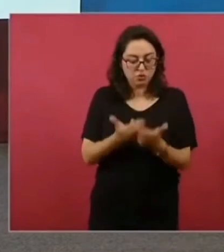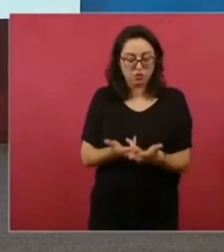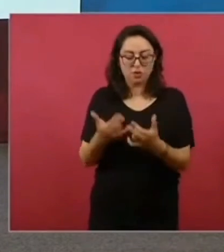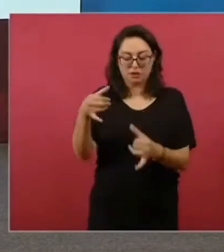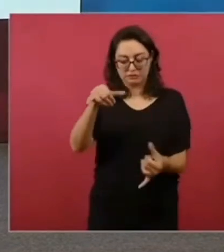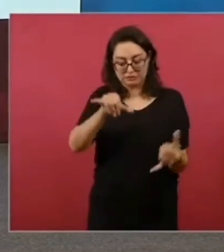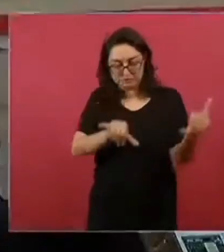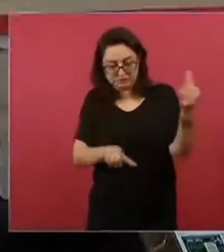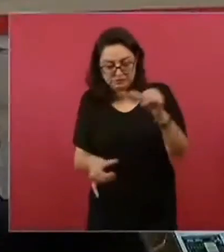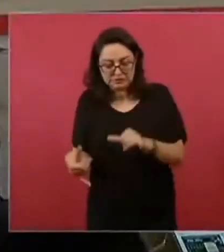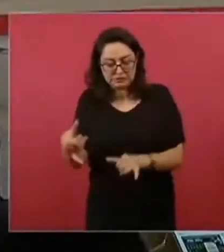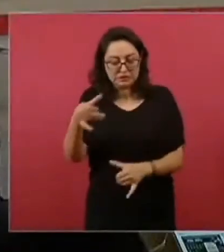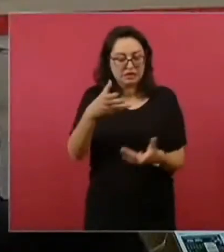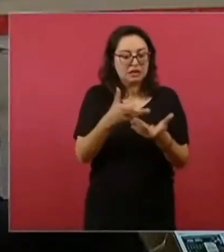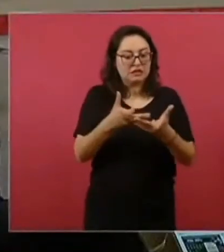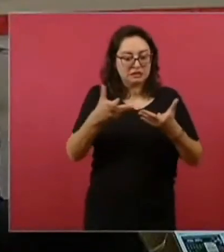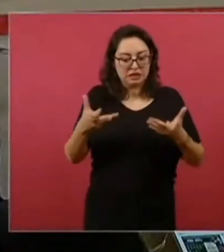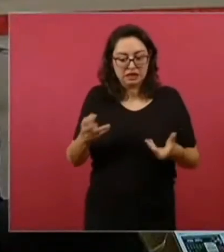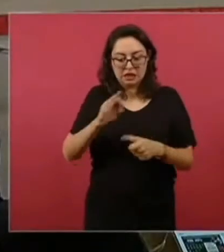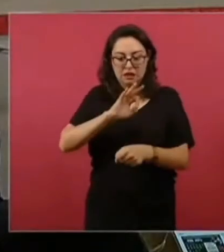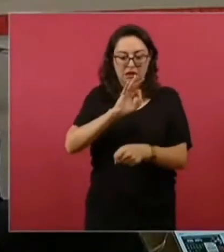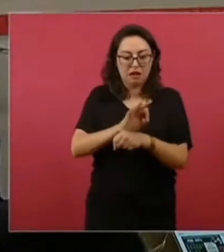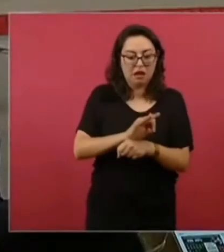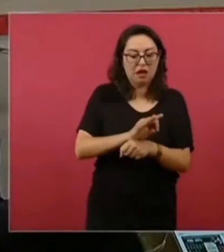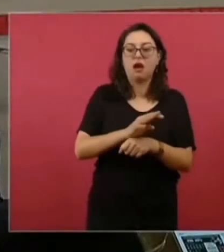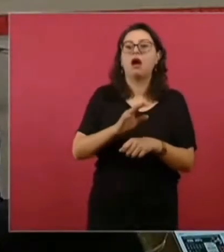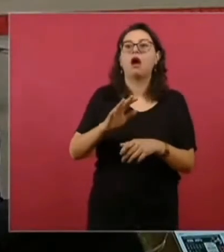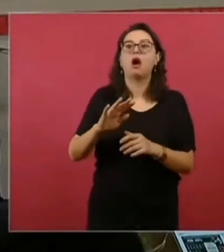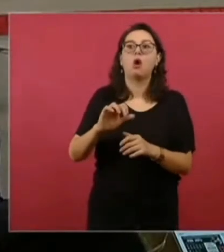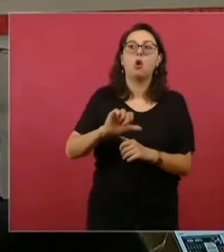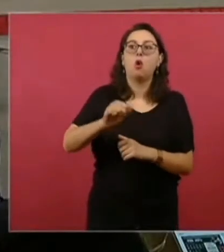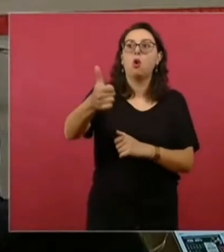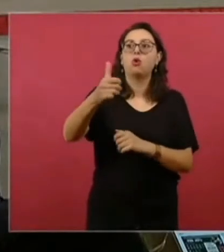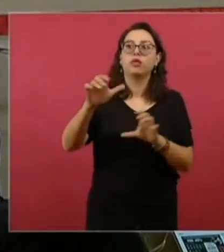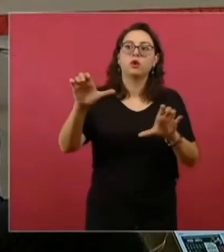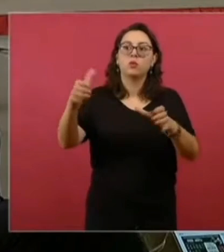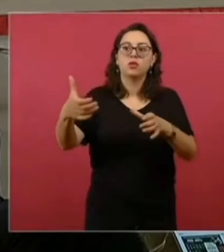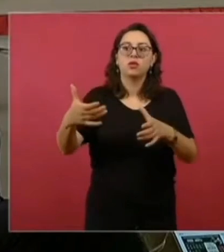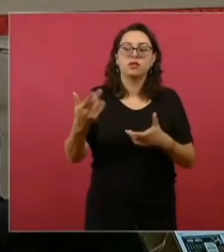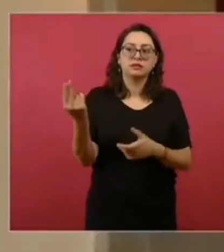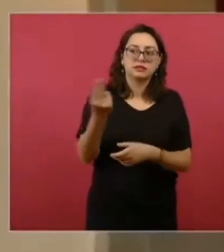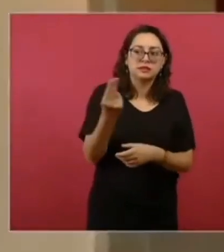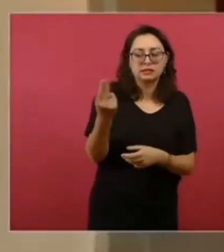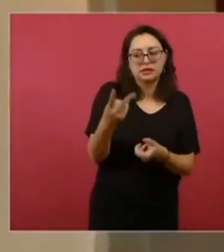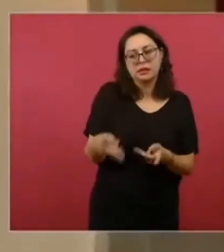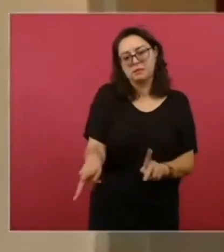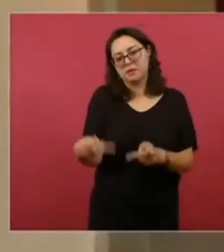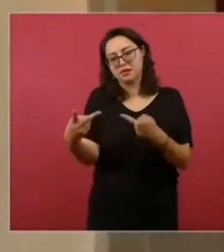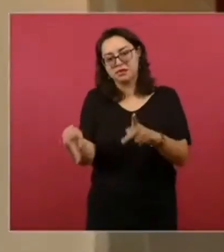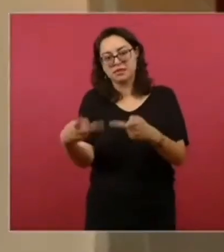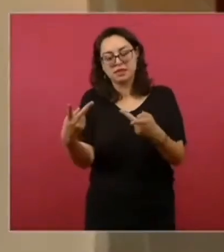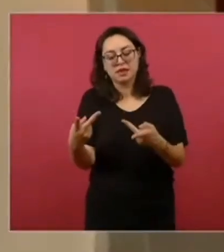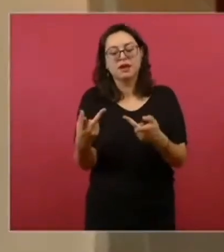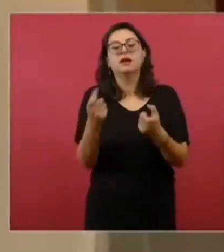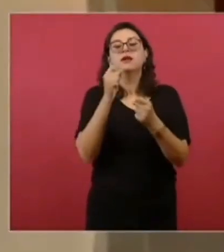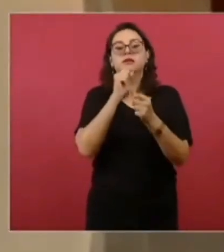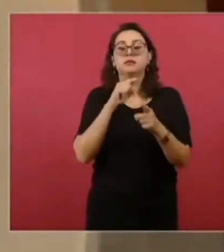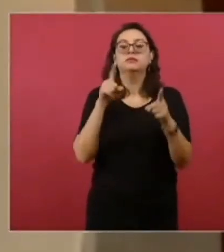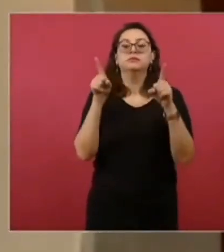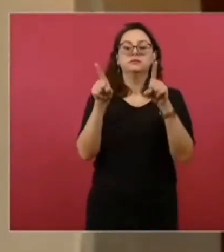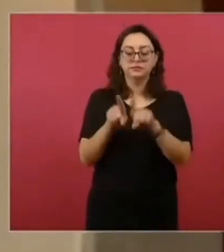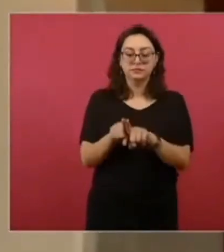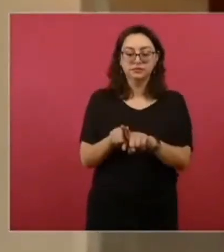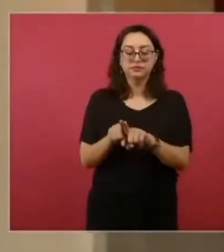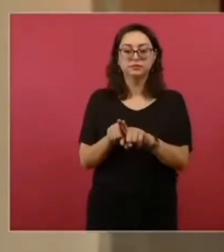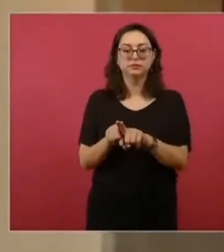fertilizantes e insecticidas, lo están vendiendo a las comunidades aledañas. Y lo mismo los viveros, son viveros que tienen, gracias